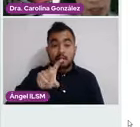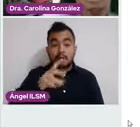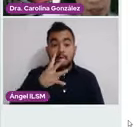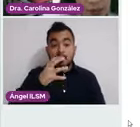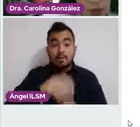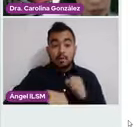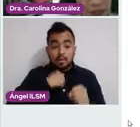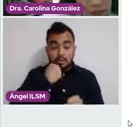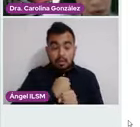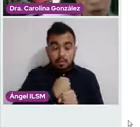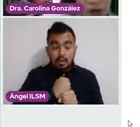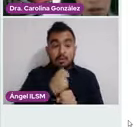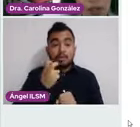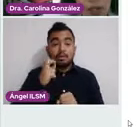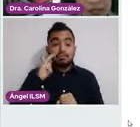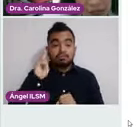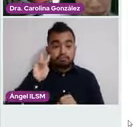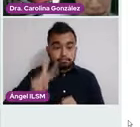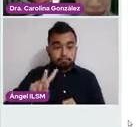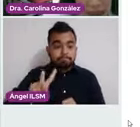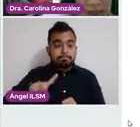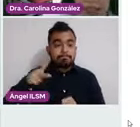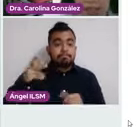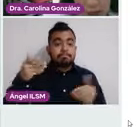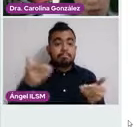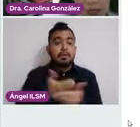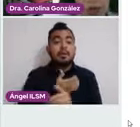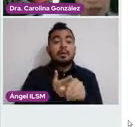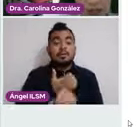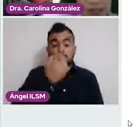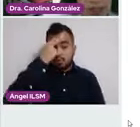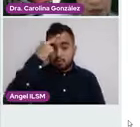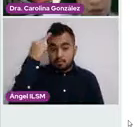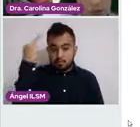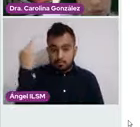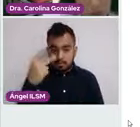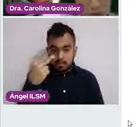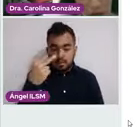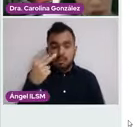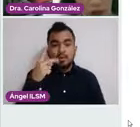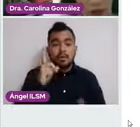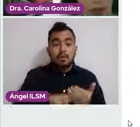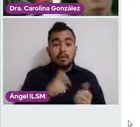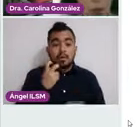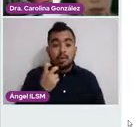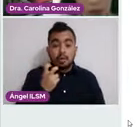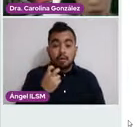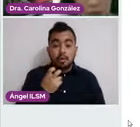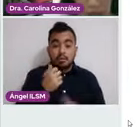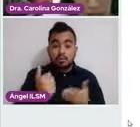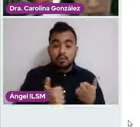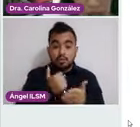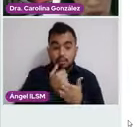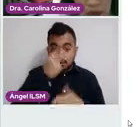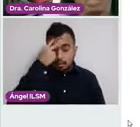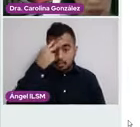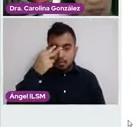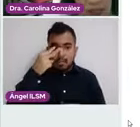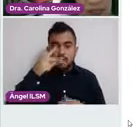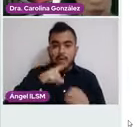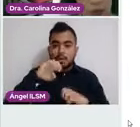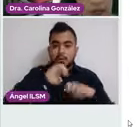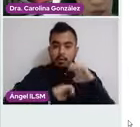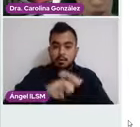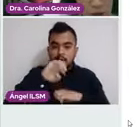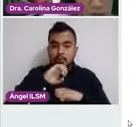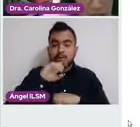originaria del Estado de México, residente del Estado de México y residente de la Ciudad de México, ocupación empleada, escolaridad,